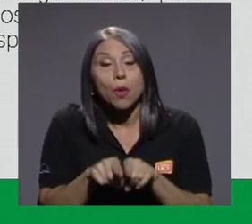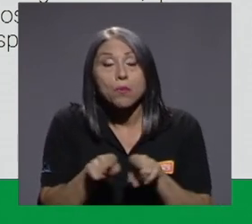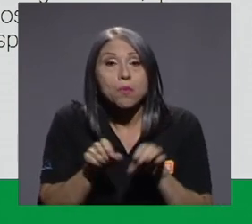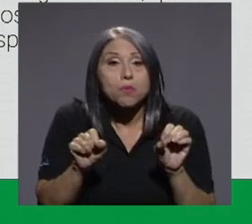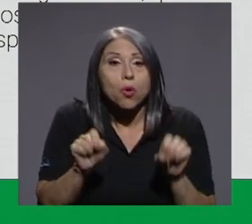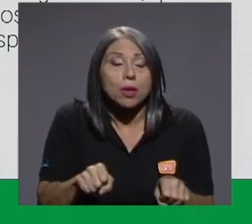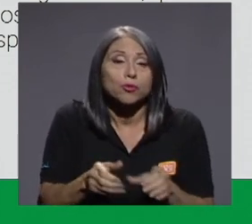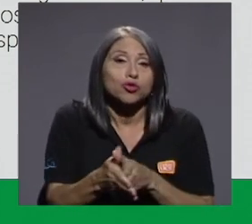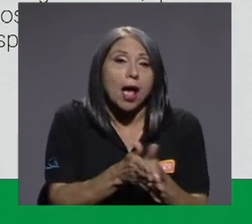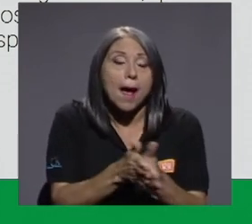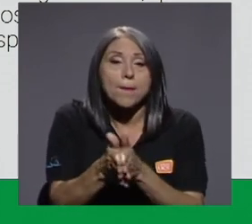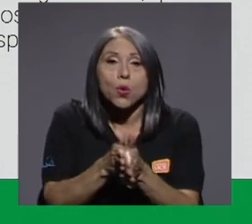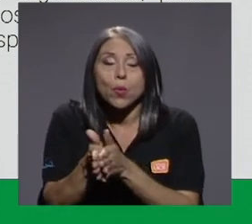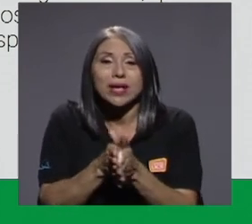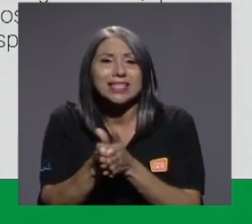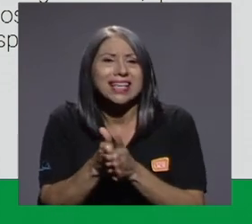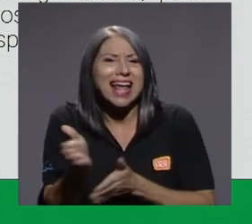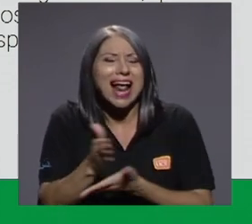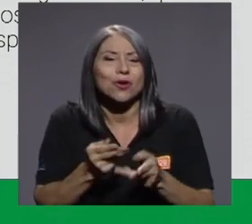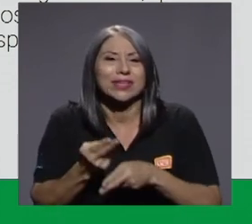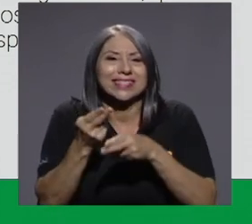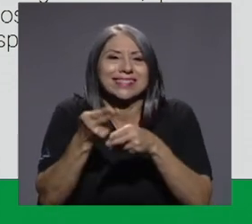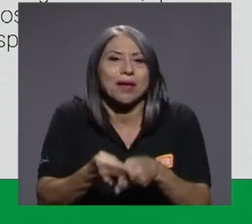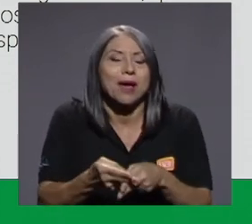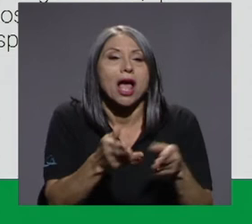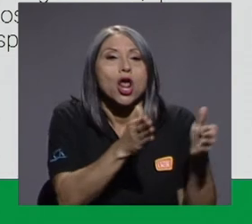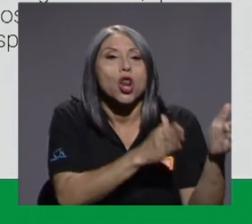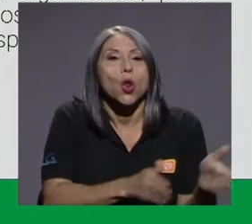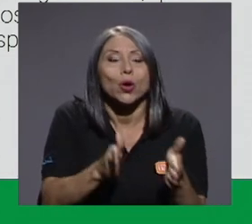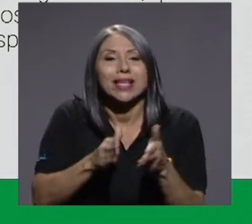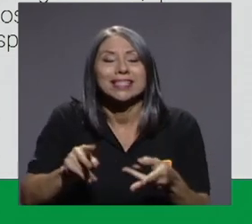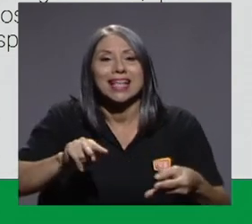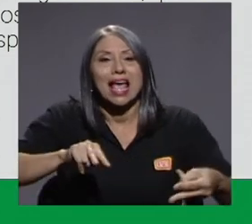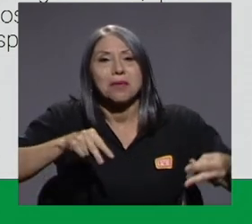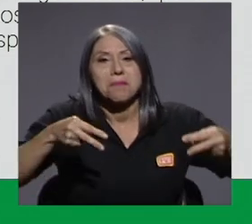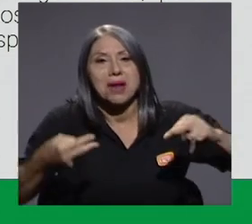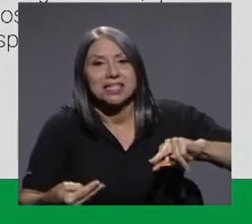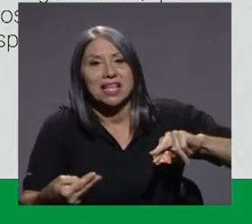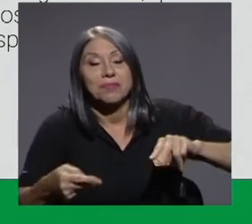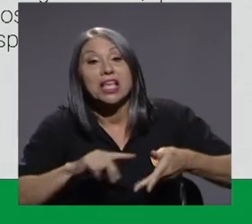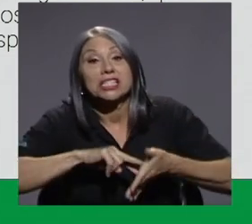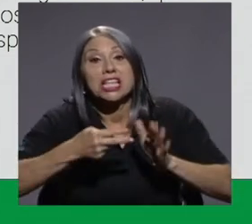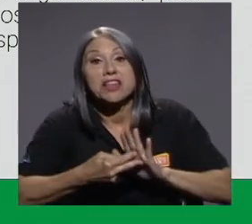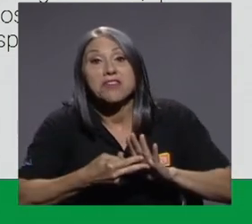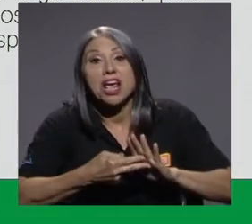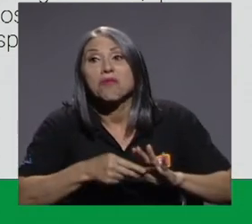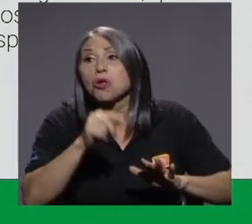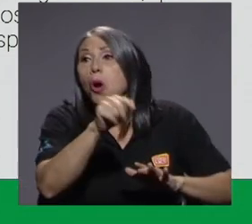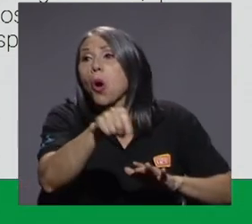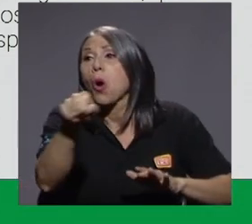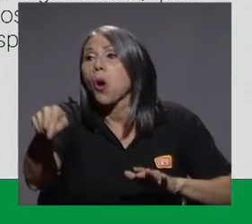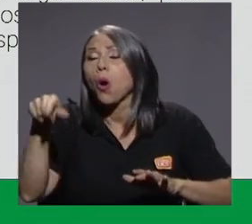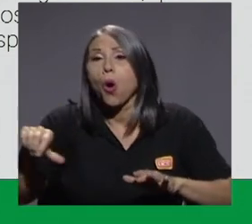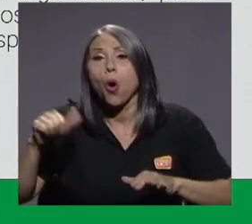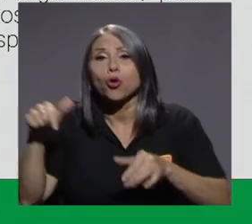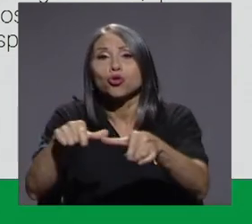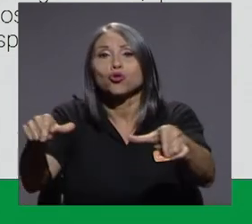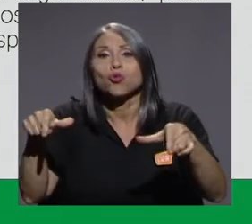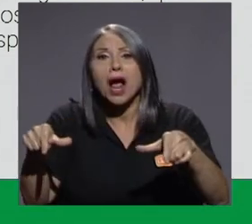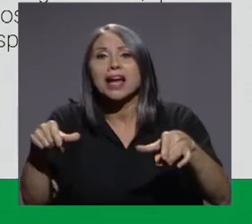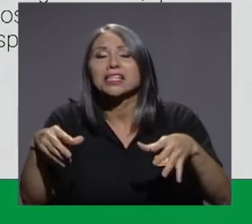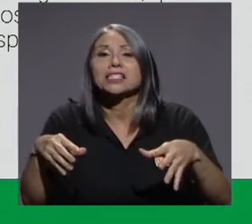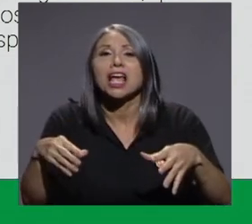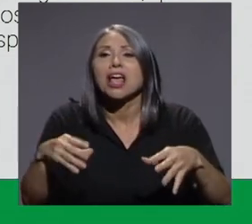aprovechar algo que se conoce como la logística inversa y es traernos residuos de otros lugares para procesarlos acá